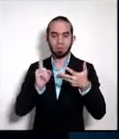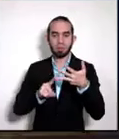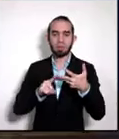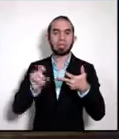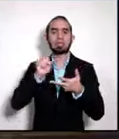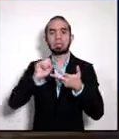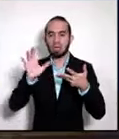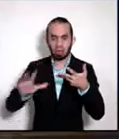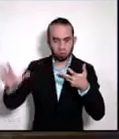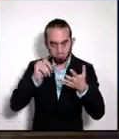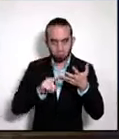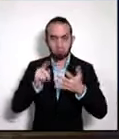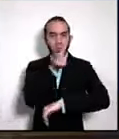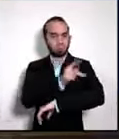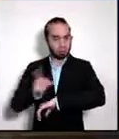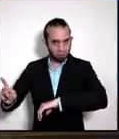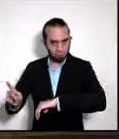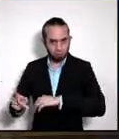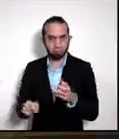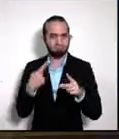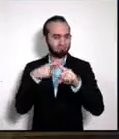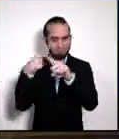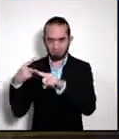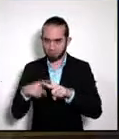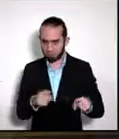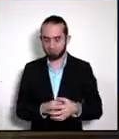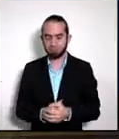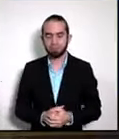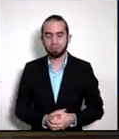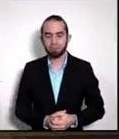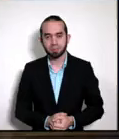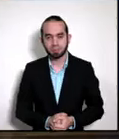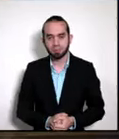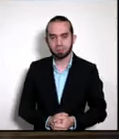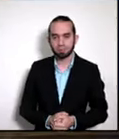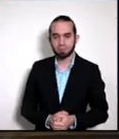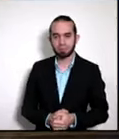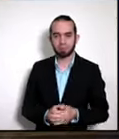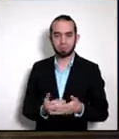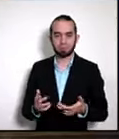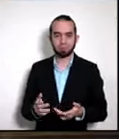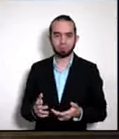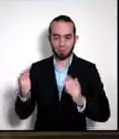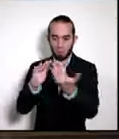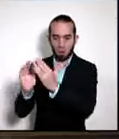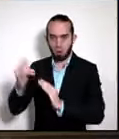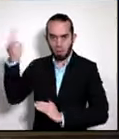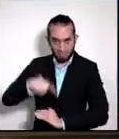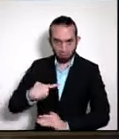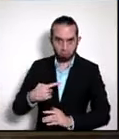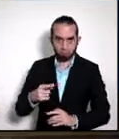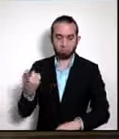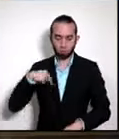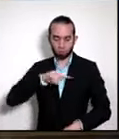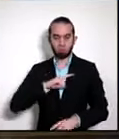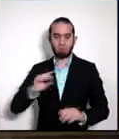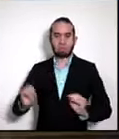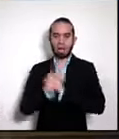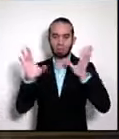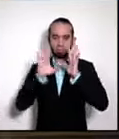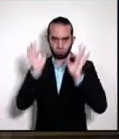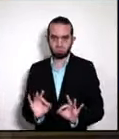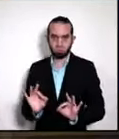norte, en Punta Arenas y en otras regiones. El mandato y la decisión es clara. Vamos a continuar